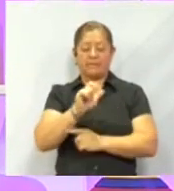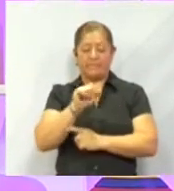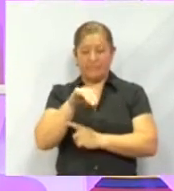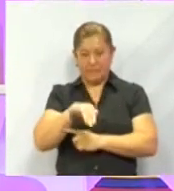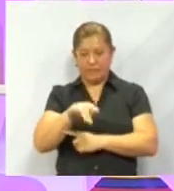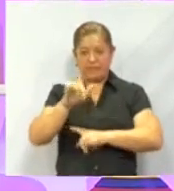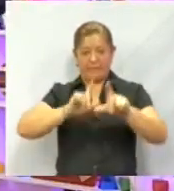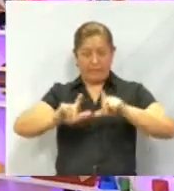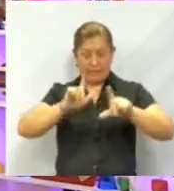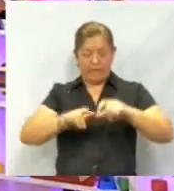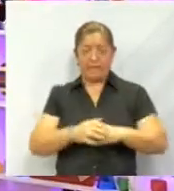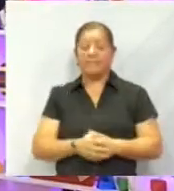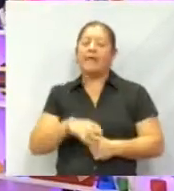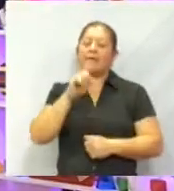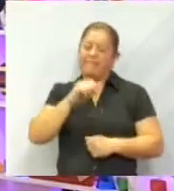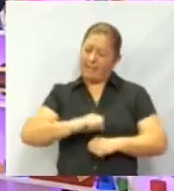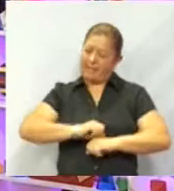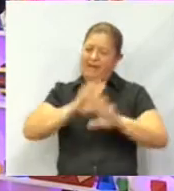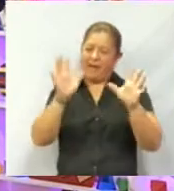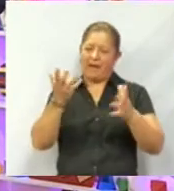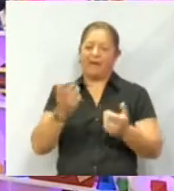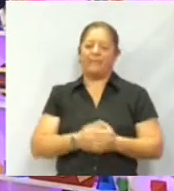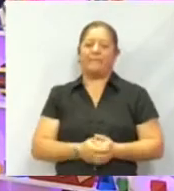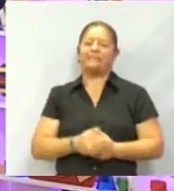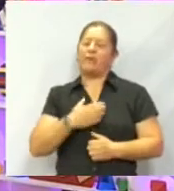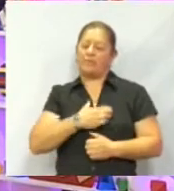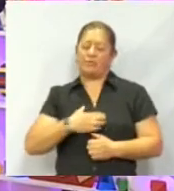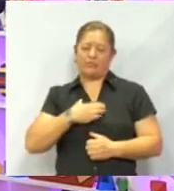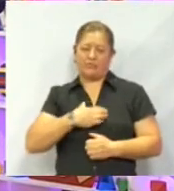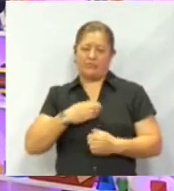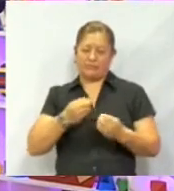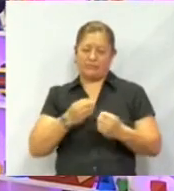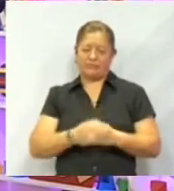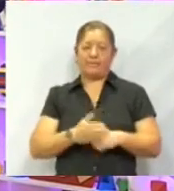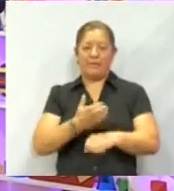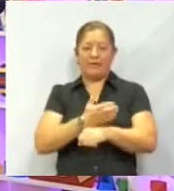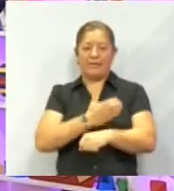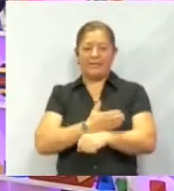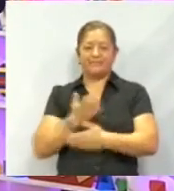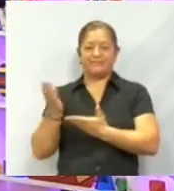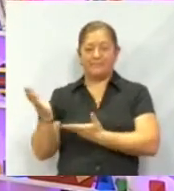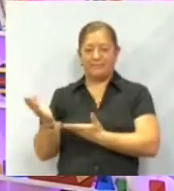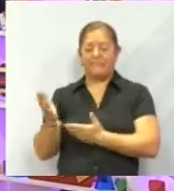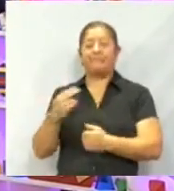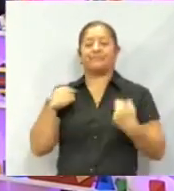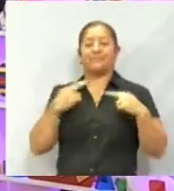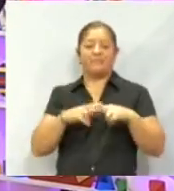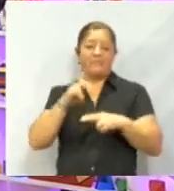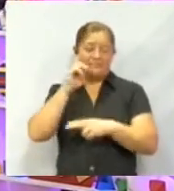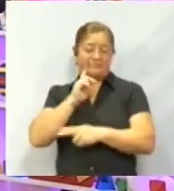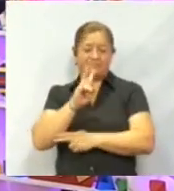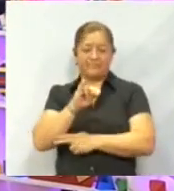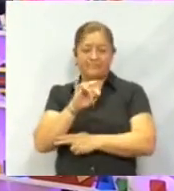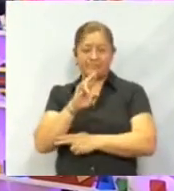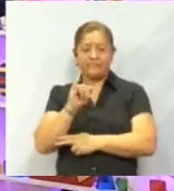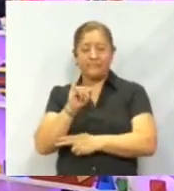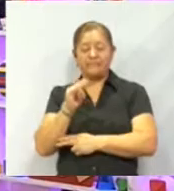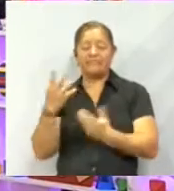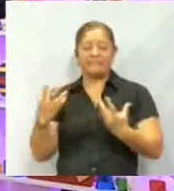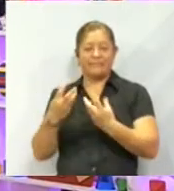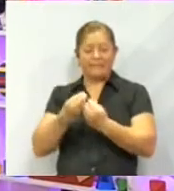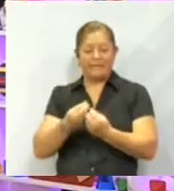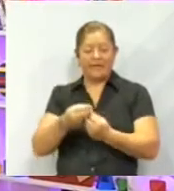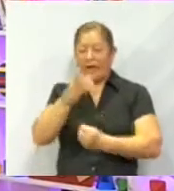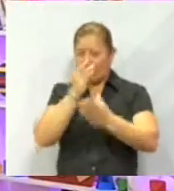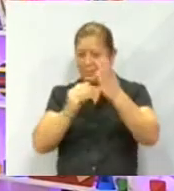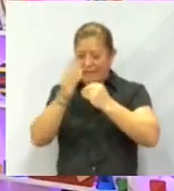mexicano y también, por supuesto, muy, muy, muy contento de estar acompañando a la maestra Viri, para que juntos aprendamos el día de hoy. Hola